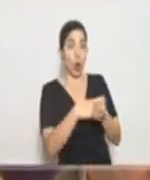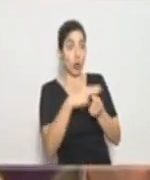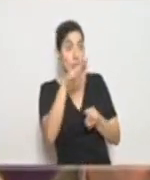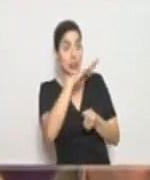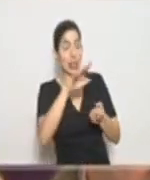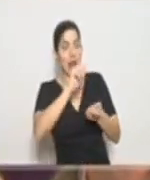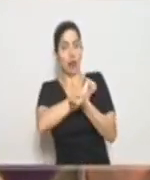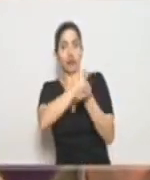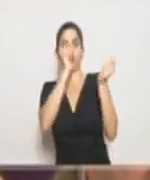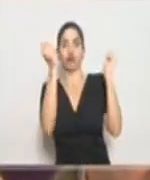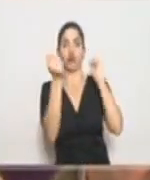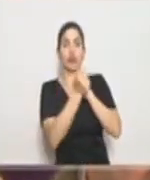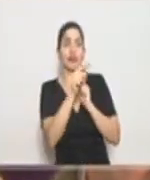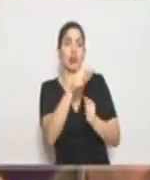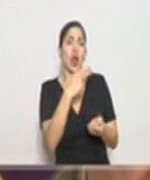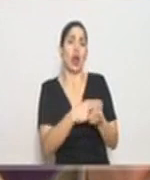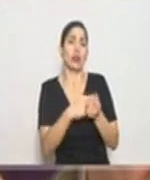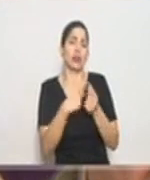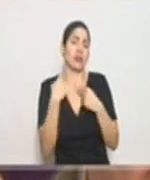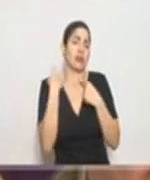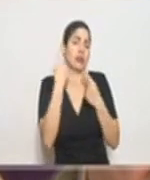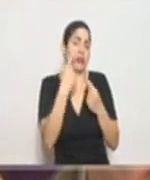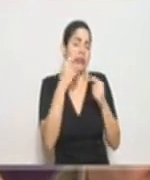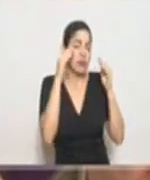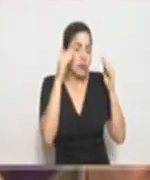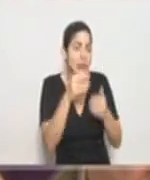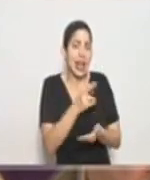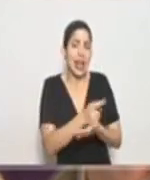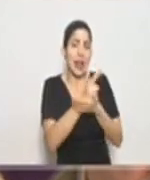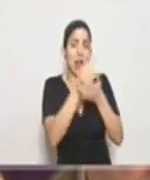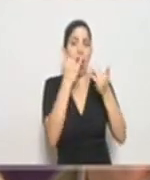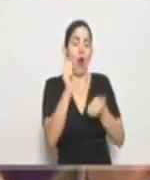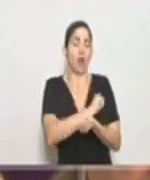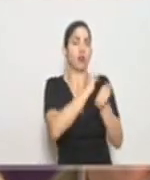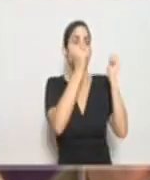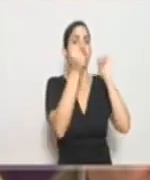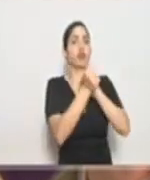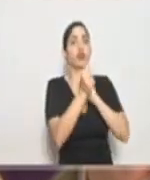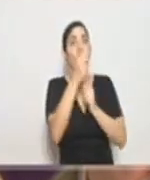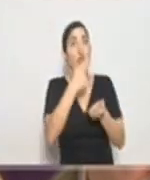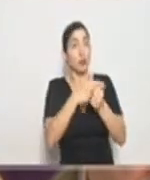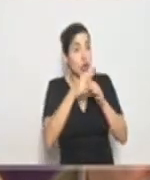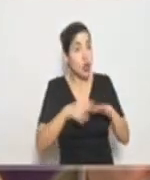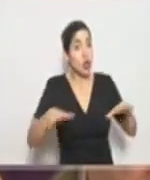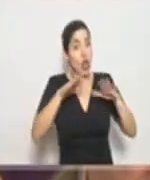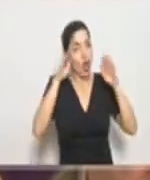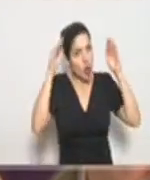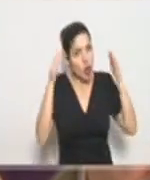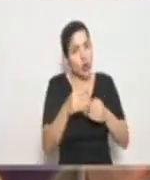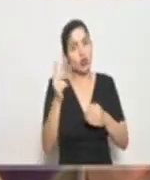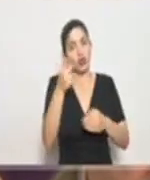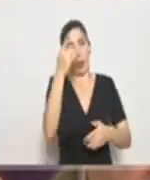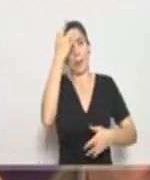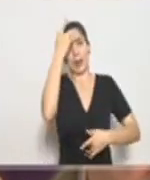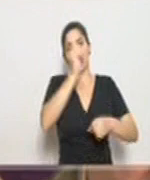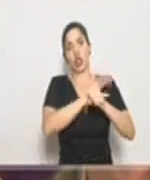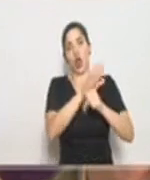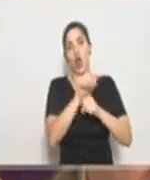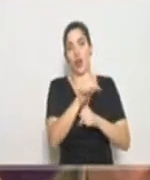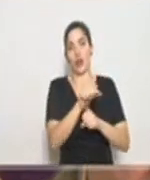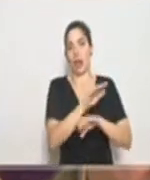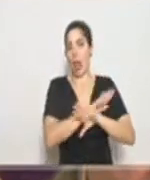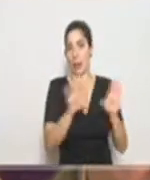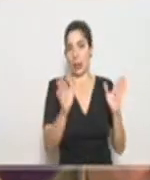que ha estado dedicado la rehabilitación a uno dedicado exclusivamente a la atención de pacientes de COVID-19